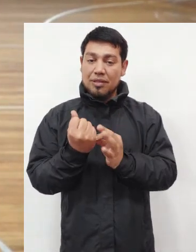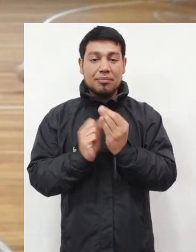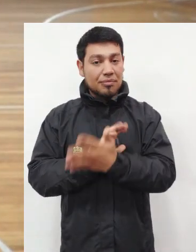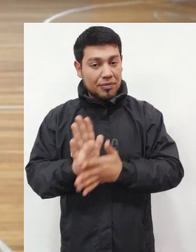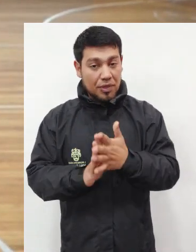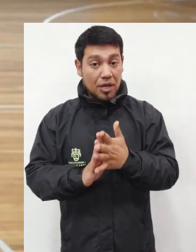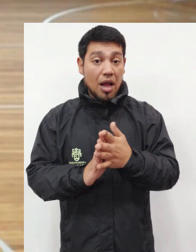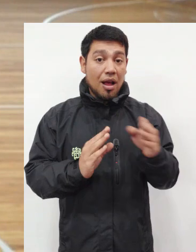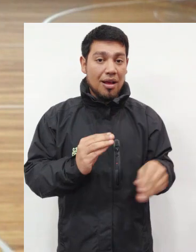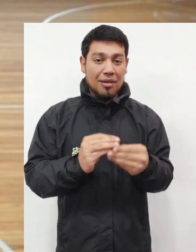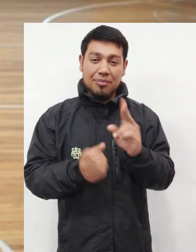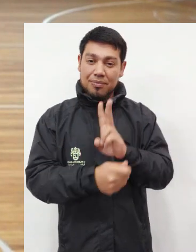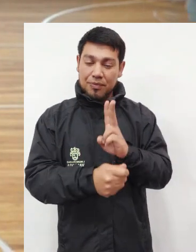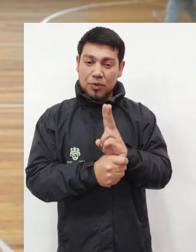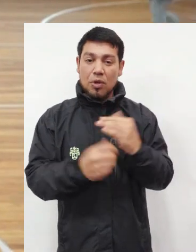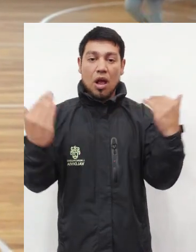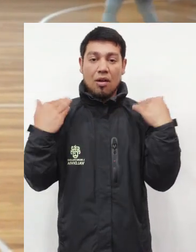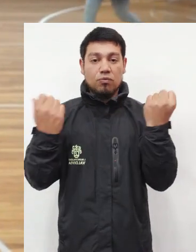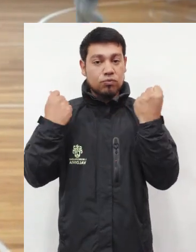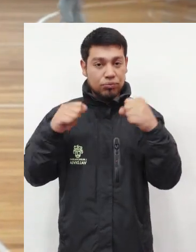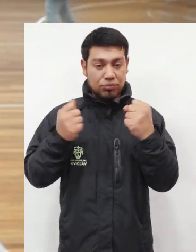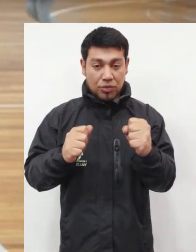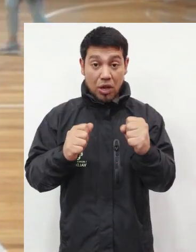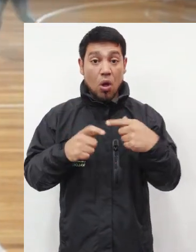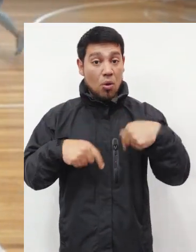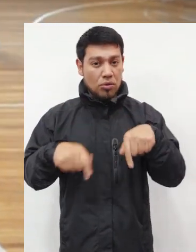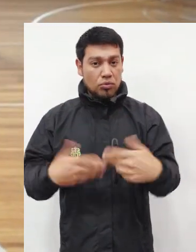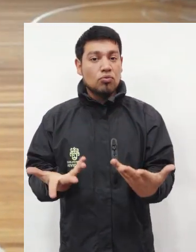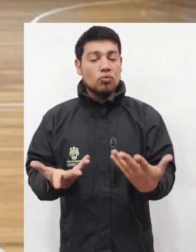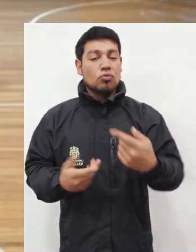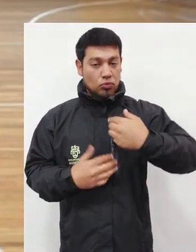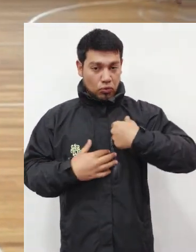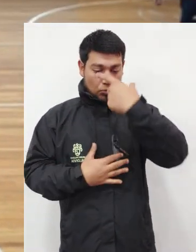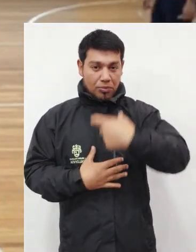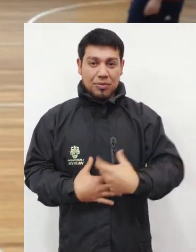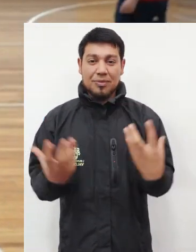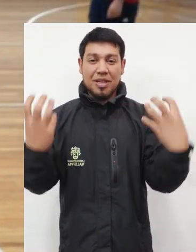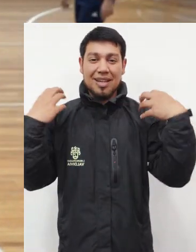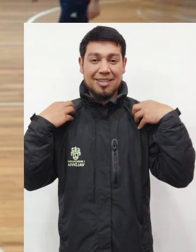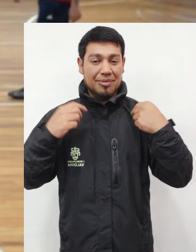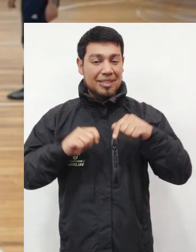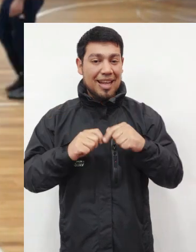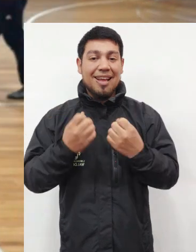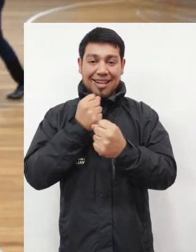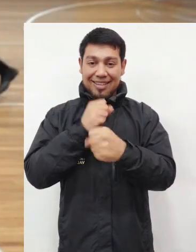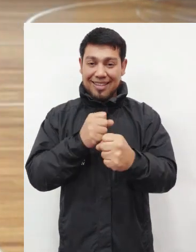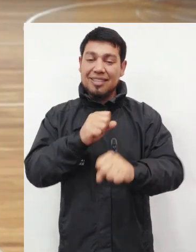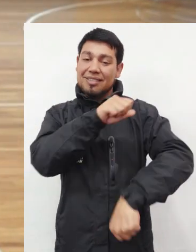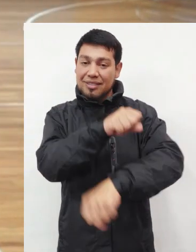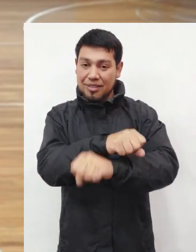de la Municipalidad de Valdivia, en este momento estoy a cargo del taller de futsal para sordos, como pueden ver a mis espaldas.